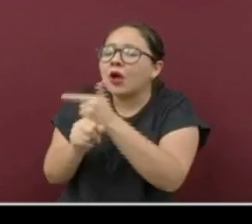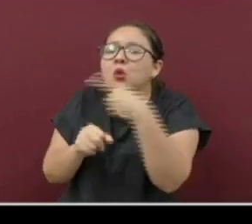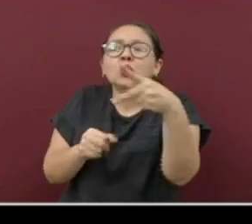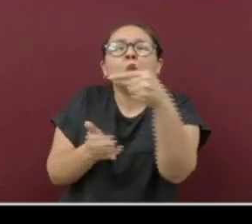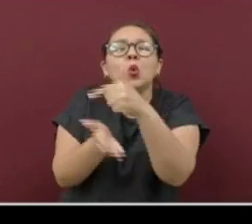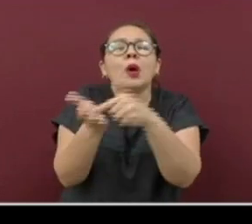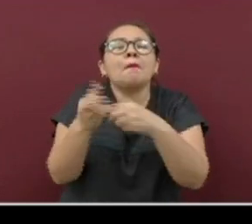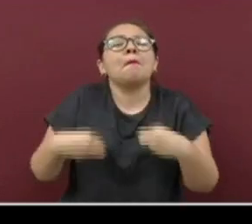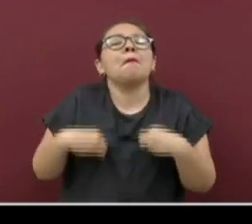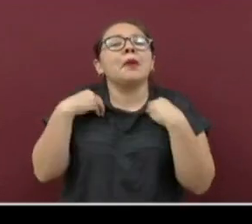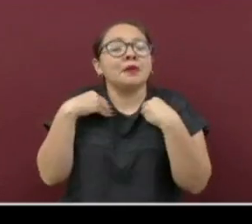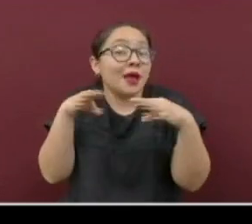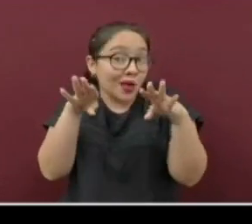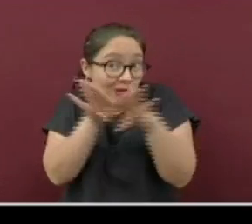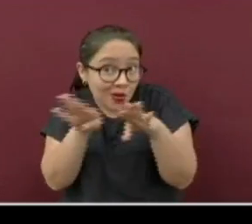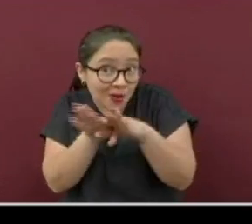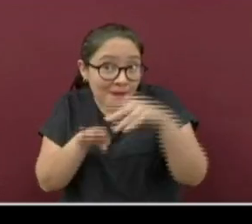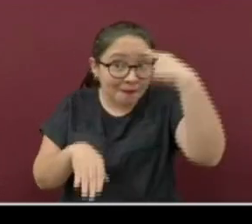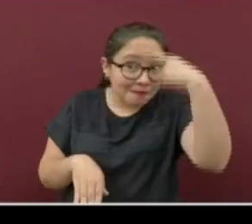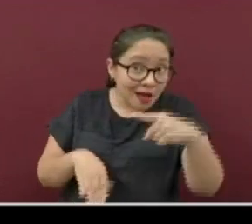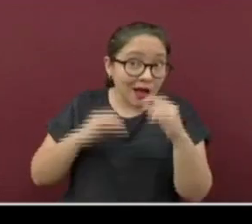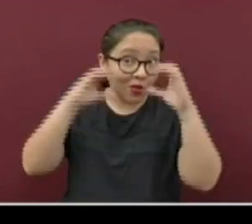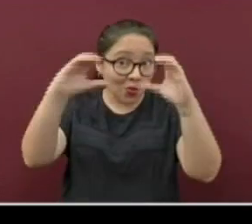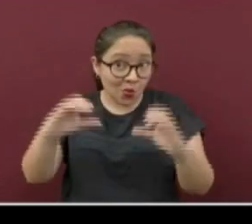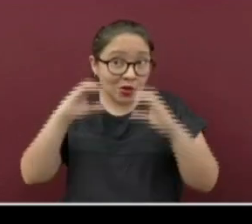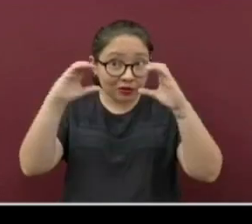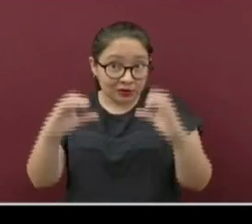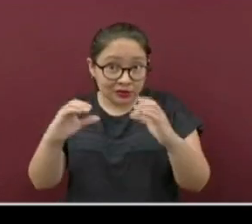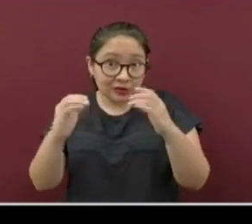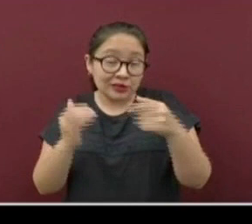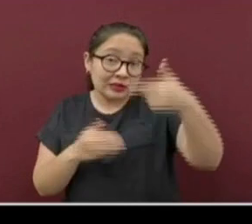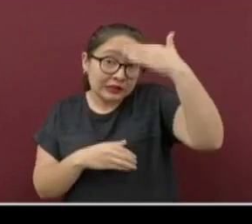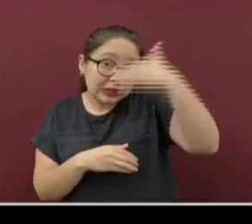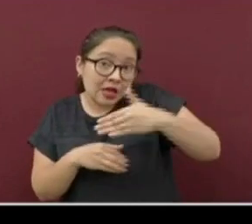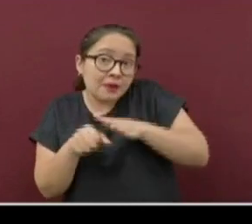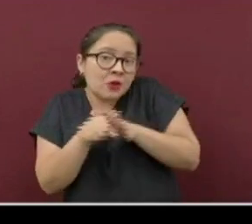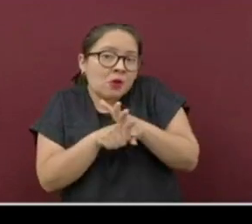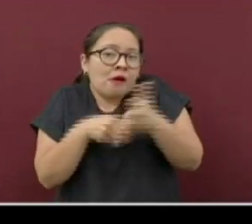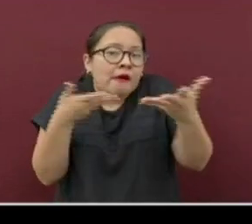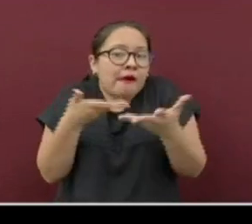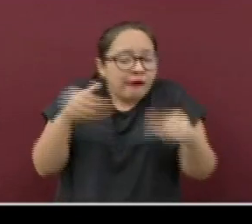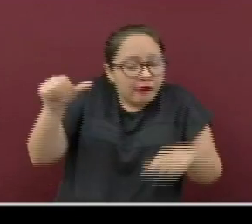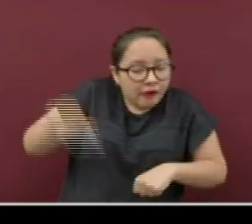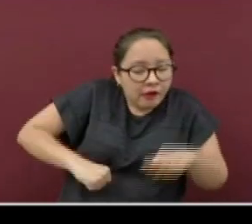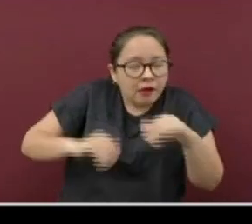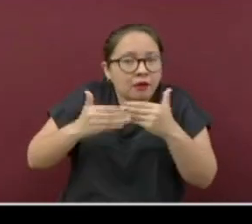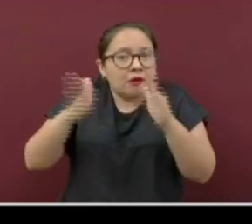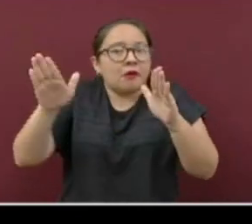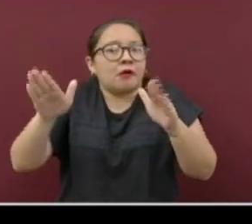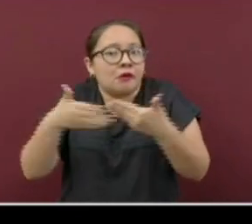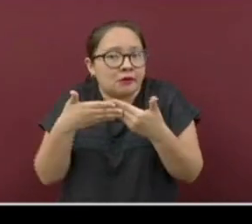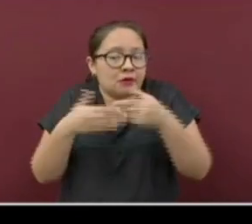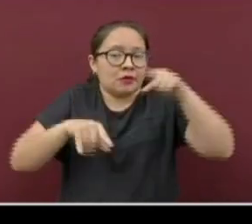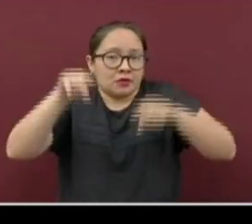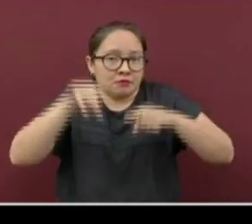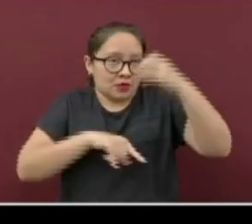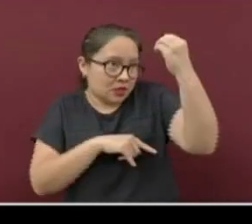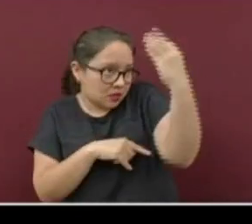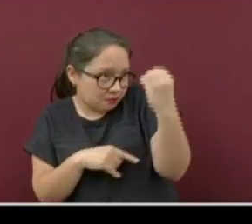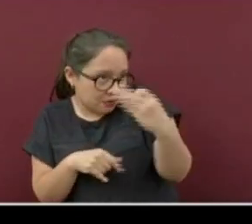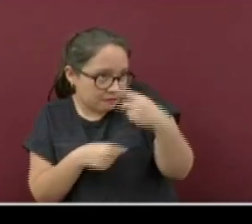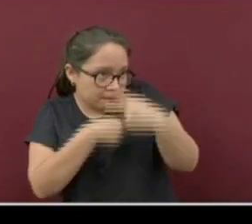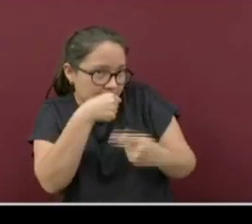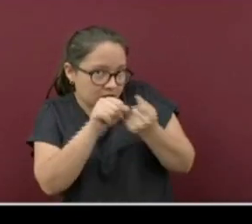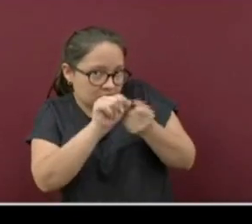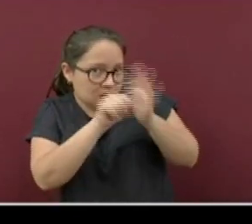municipio para que pueda tomar las debidas precauciones y sepan qué actividades están permitidas de acuerdo al semáforo de